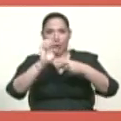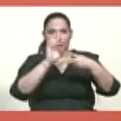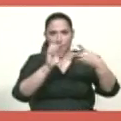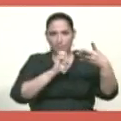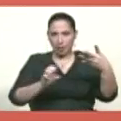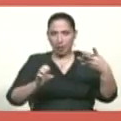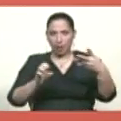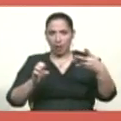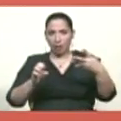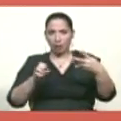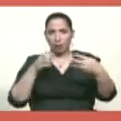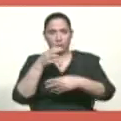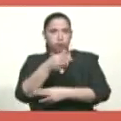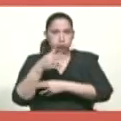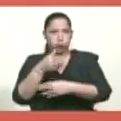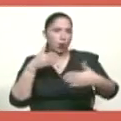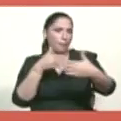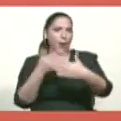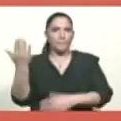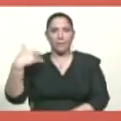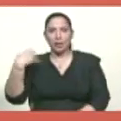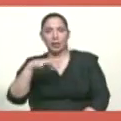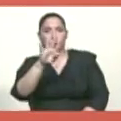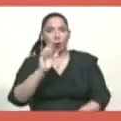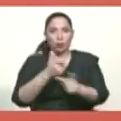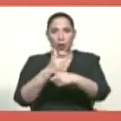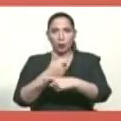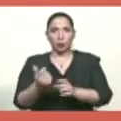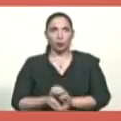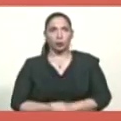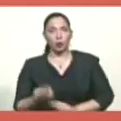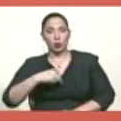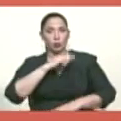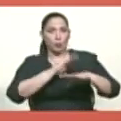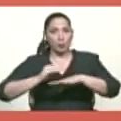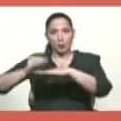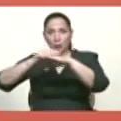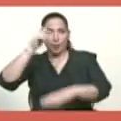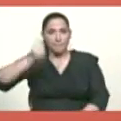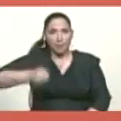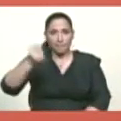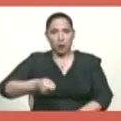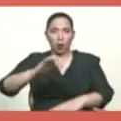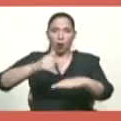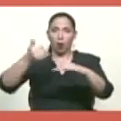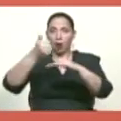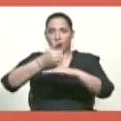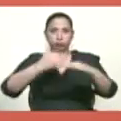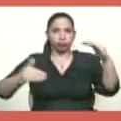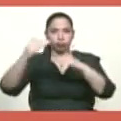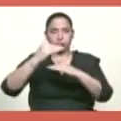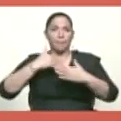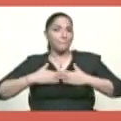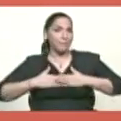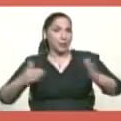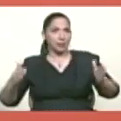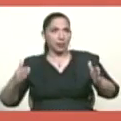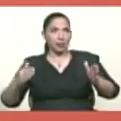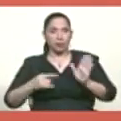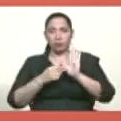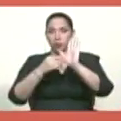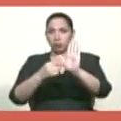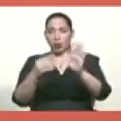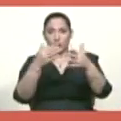del magnicidio frustrado del pasado 4 de agosto, hemos solicitado a la Fiscalía General de la República que se nos permita mostrar, por